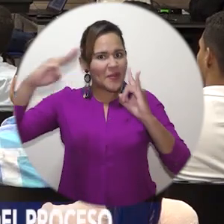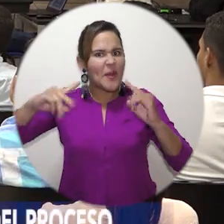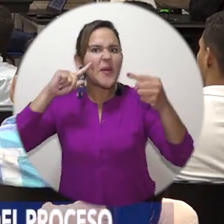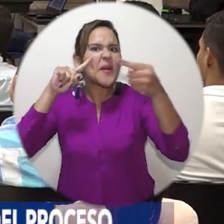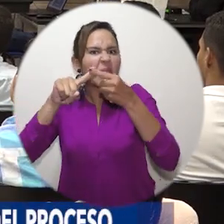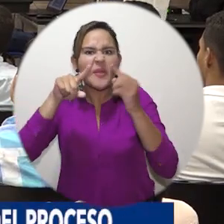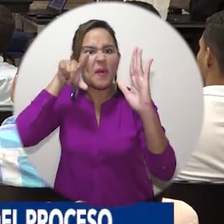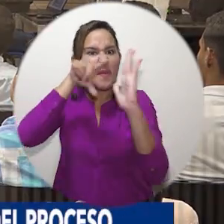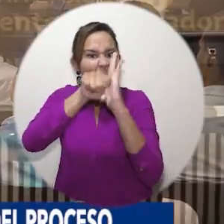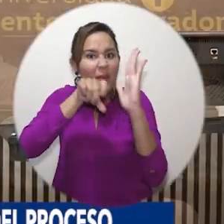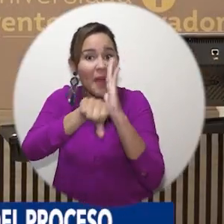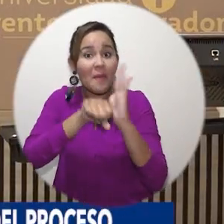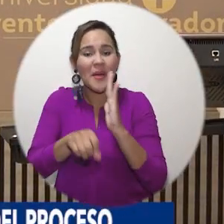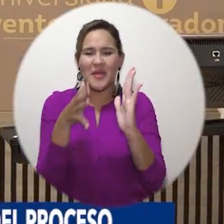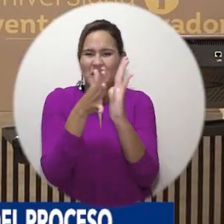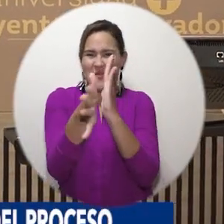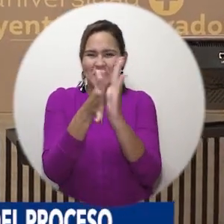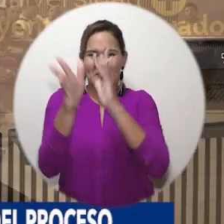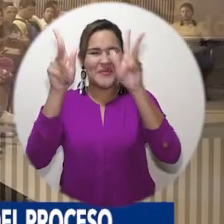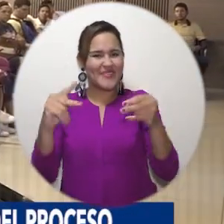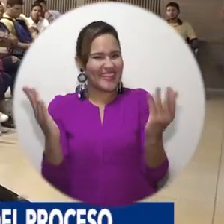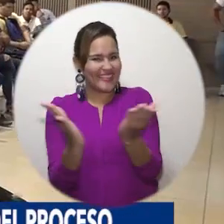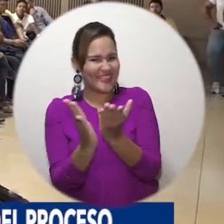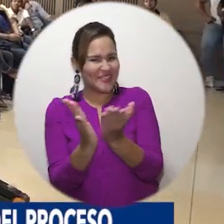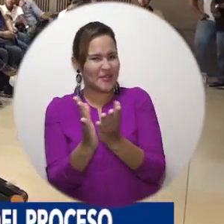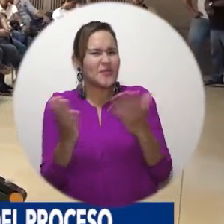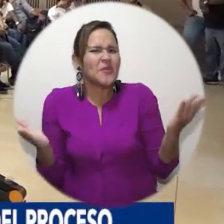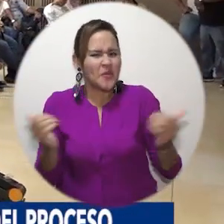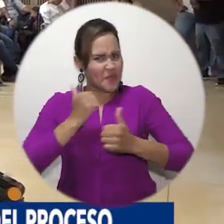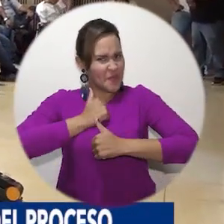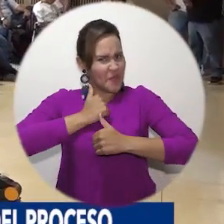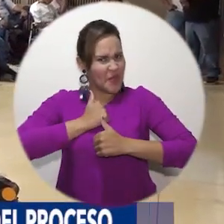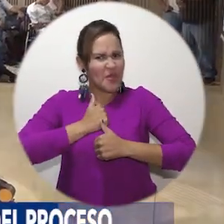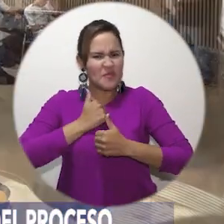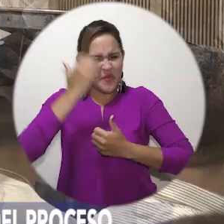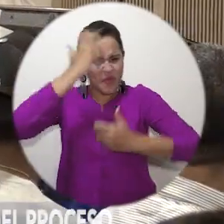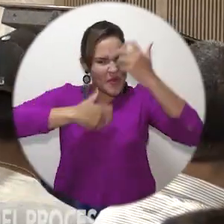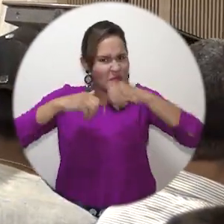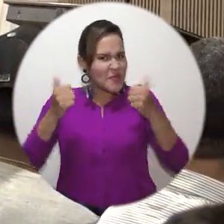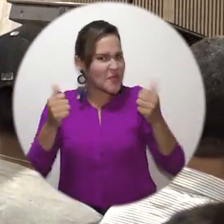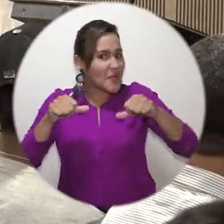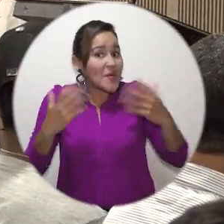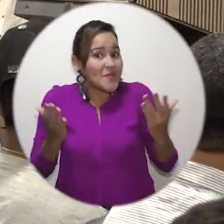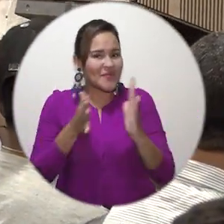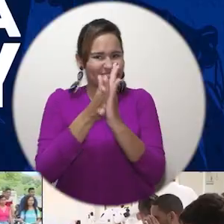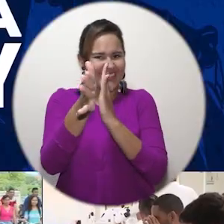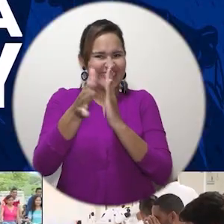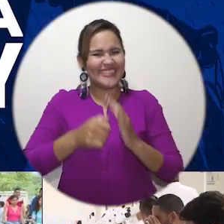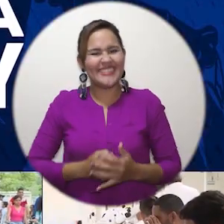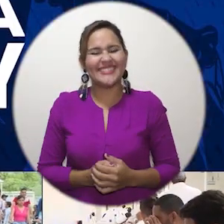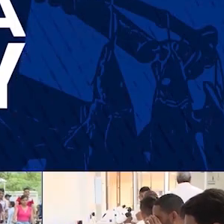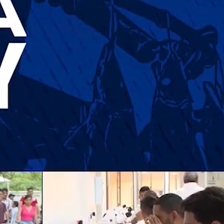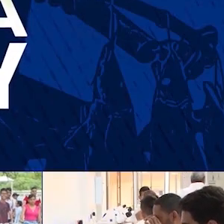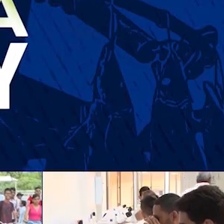Unimagdalena socializa con sus estudiantes logros del proceso de autoevaluación Siembra por Unimagdalena.